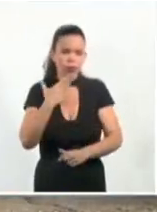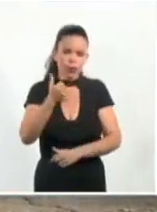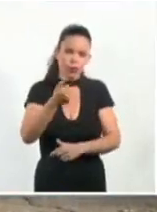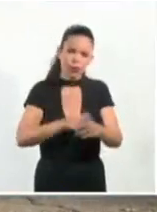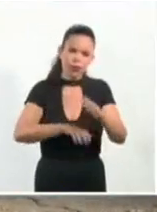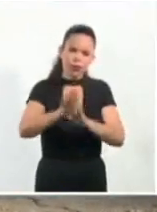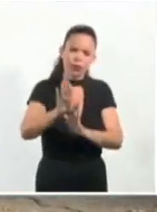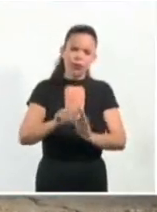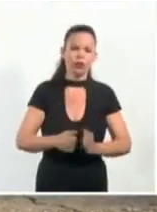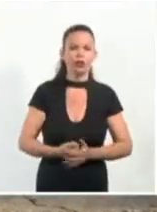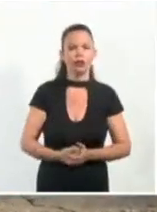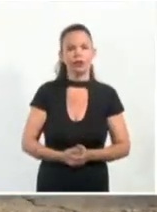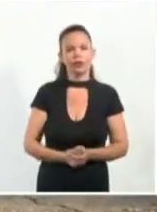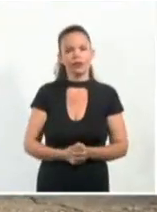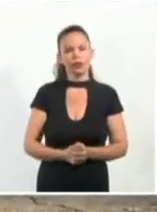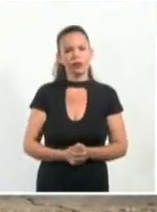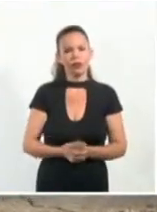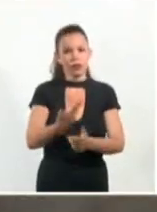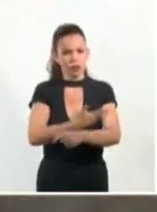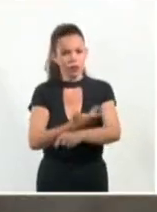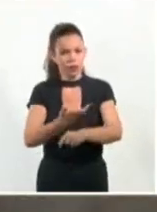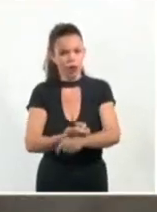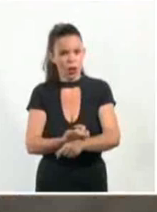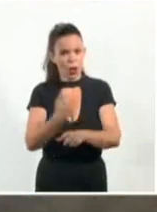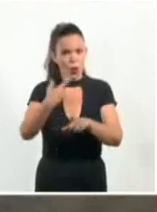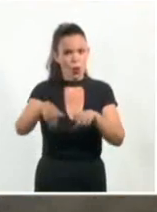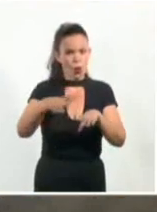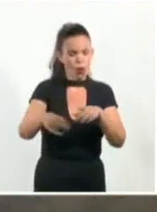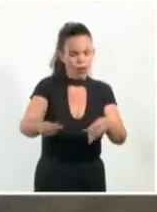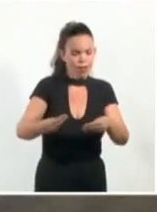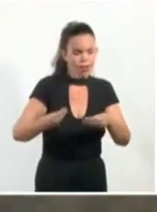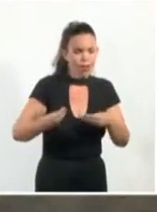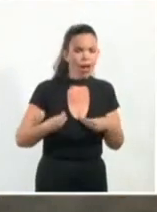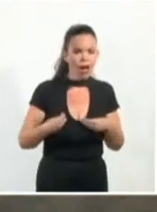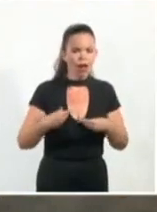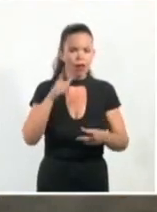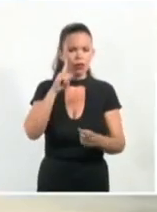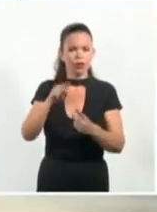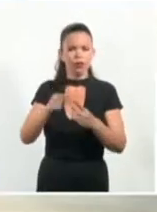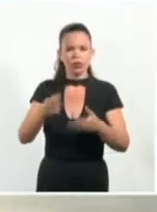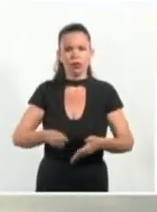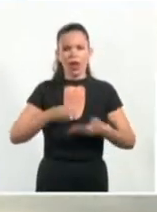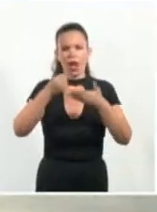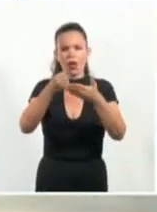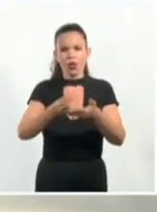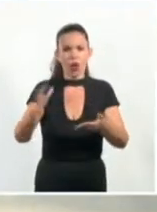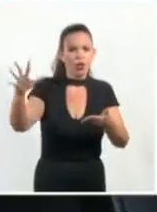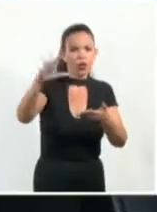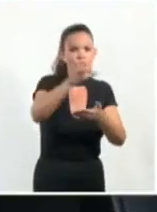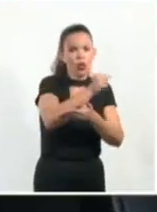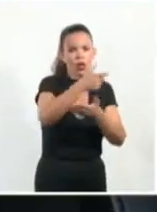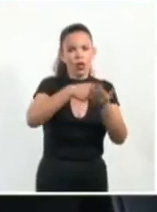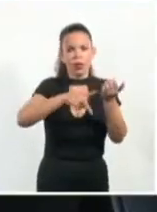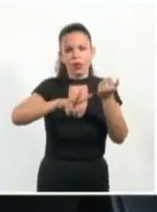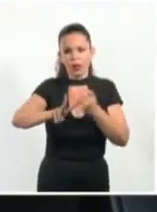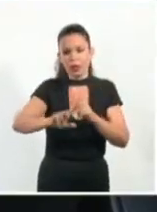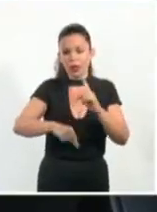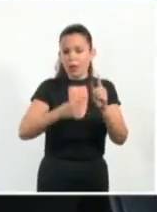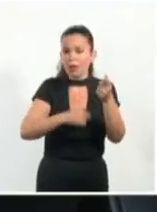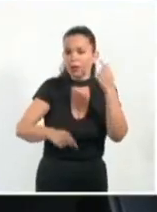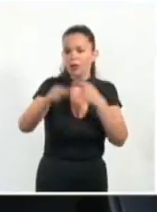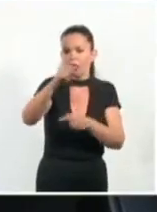el donativo prevé recursos para todas las provincias y el municipio especial isla de la juventud